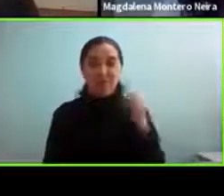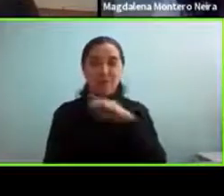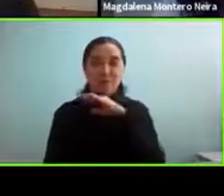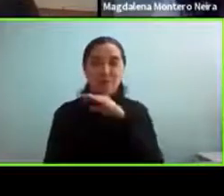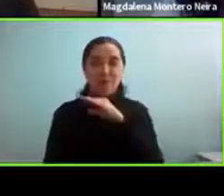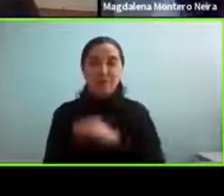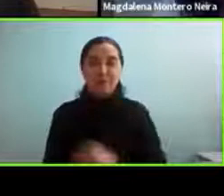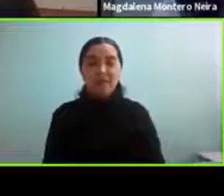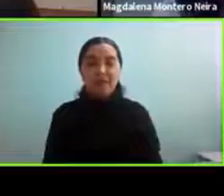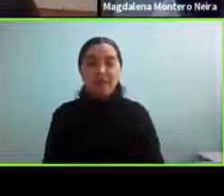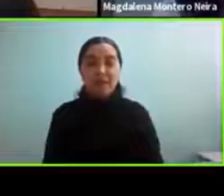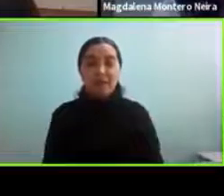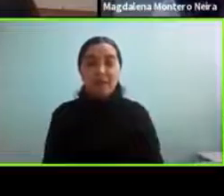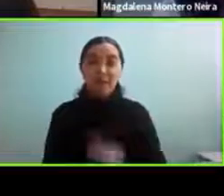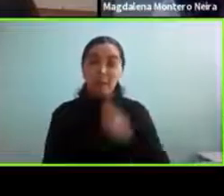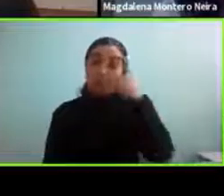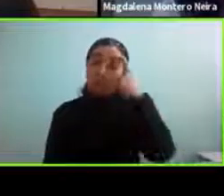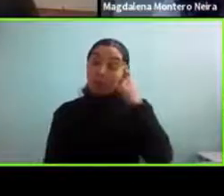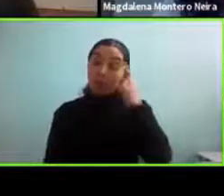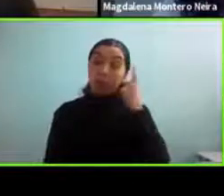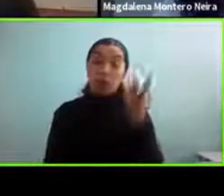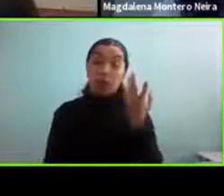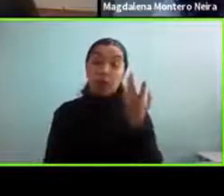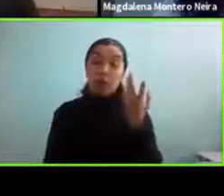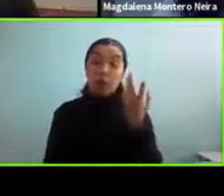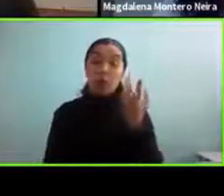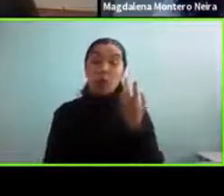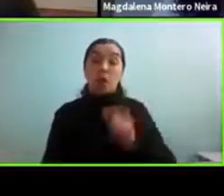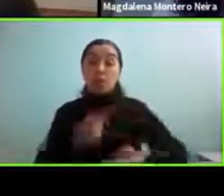yo creo que o sea volviendo un poco al tema